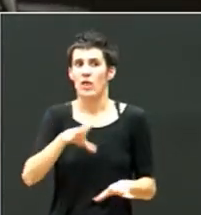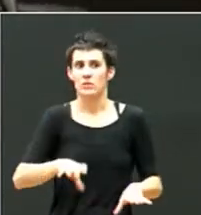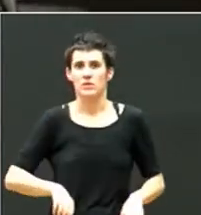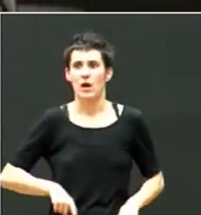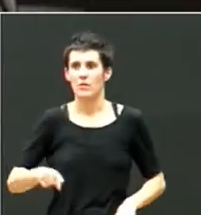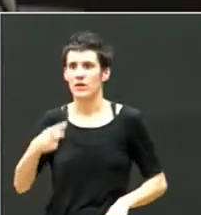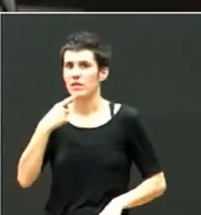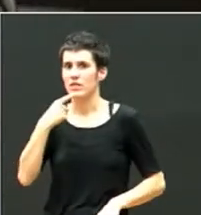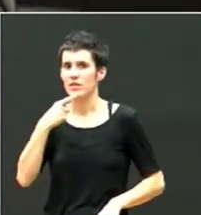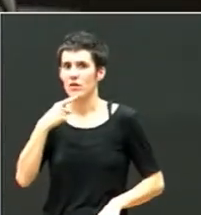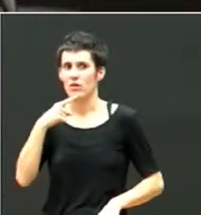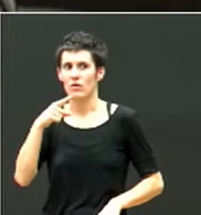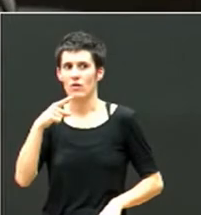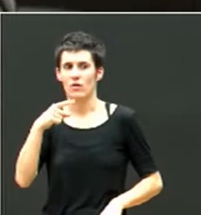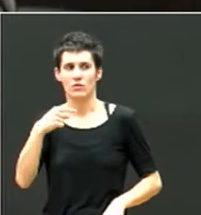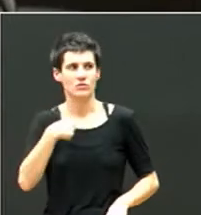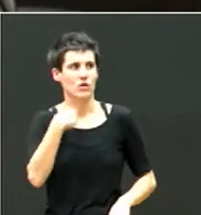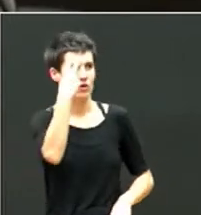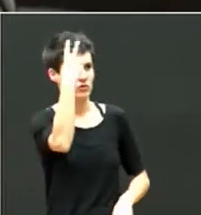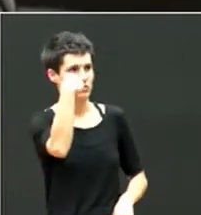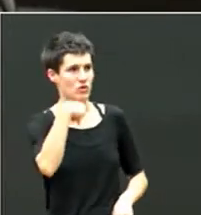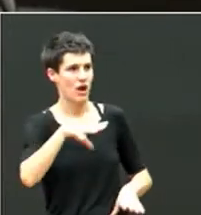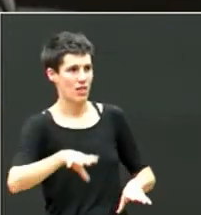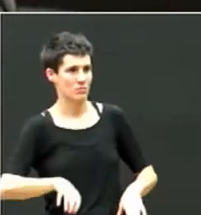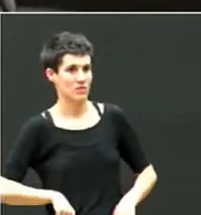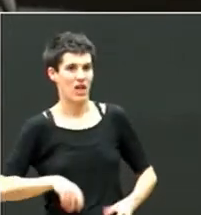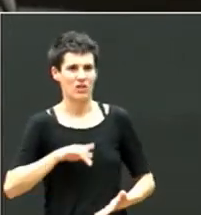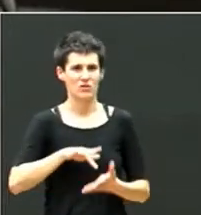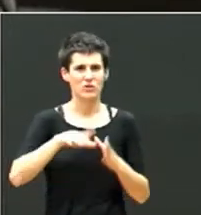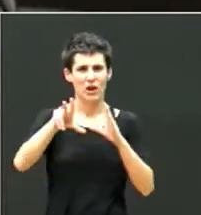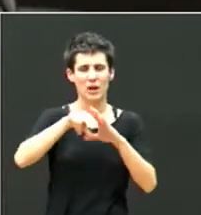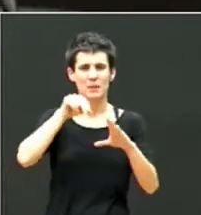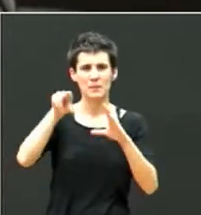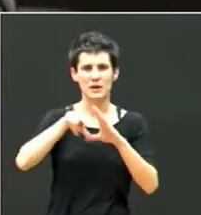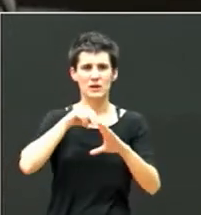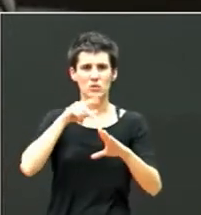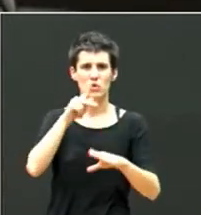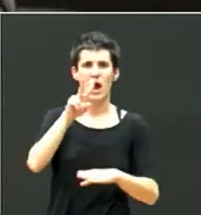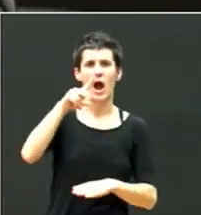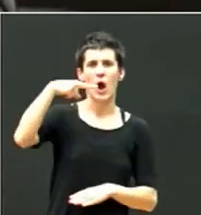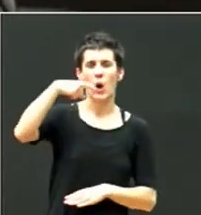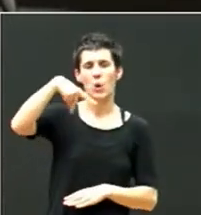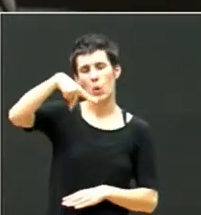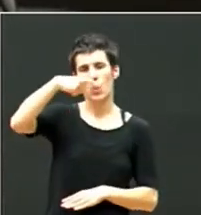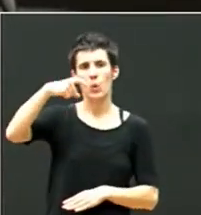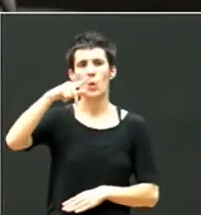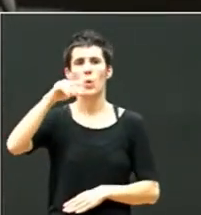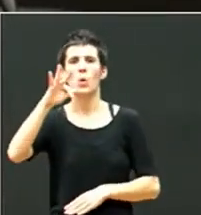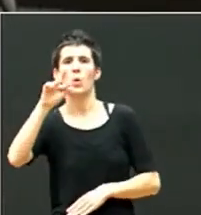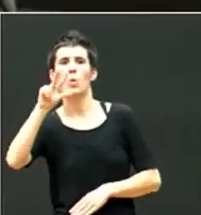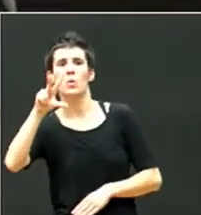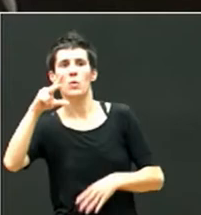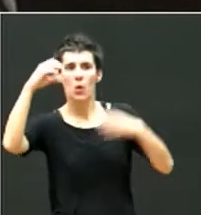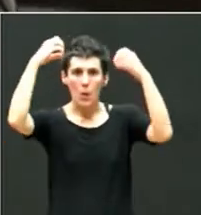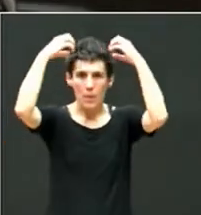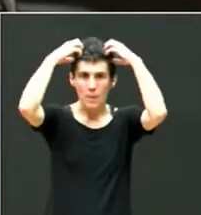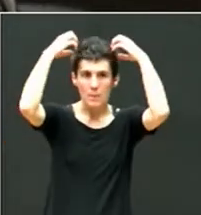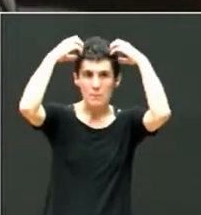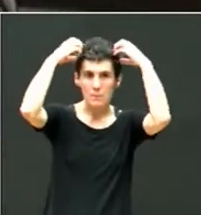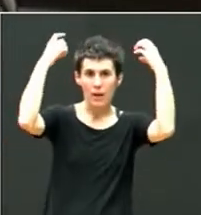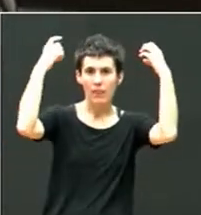cuando vio Kung Fu Panda, que la vimos de casualidad, que Kung Fu Panda no sabes, pero es un panda adoptado.